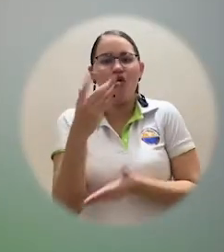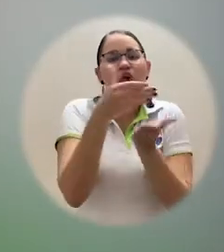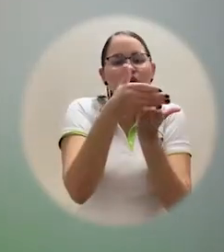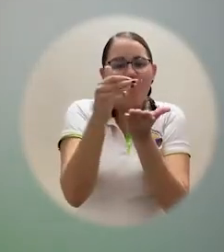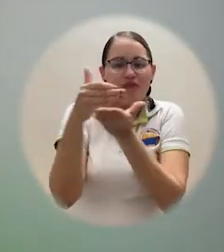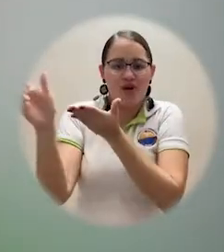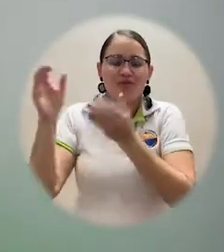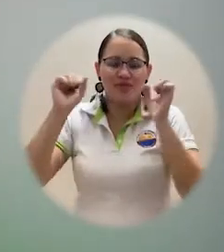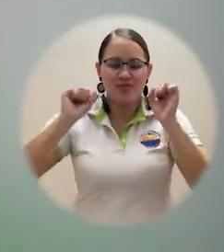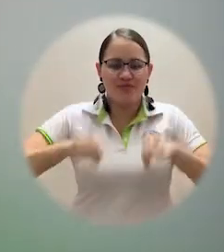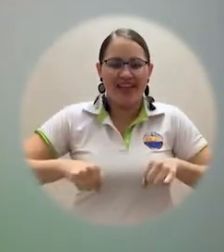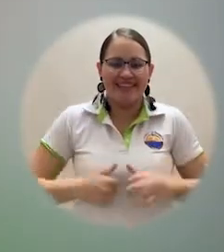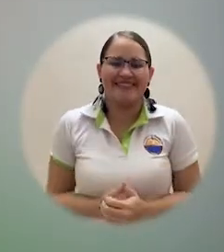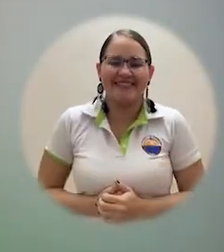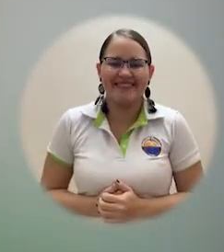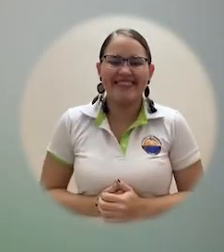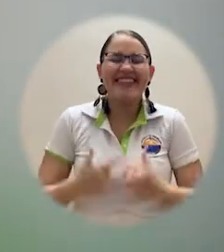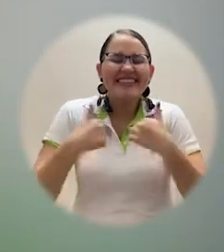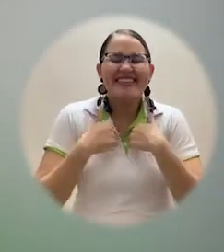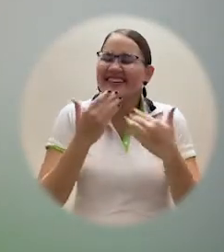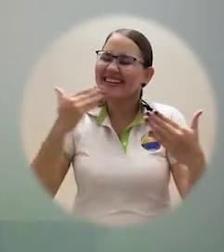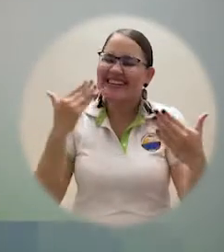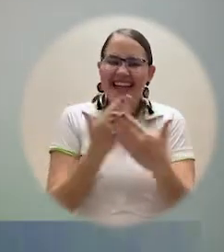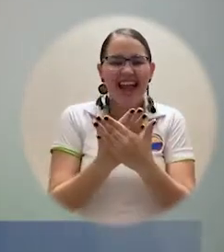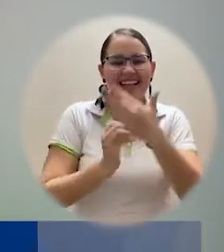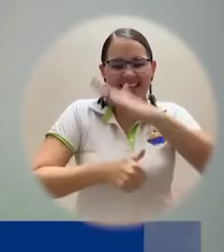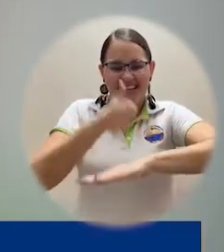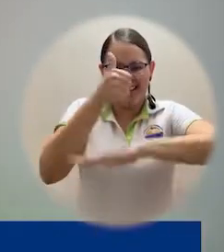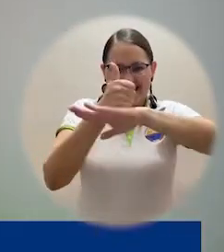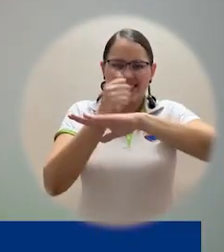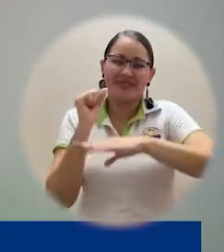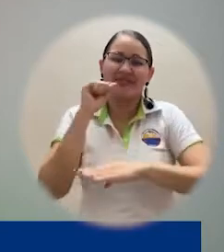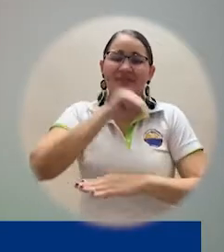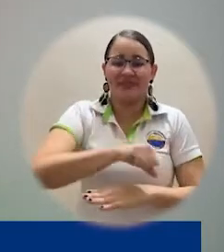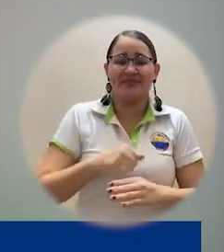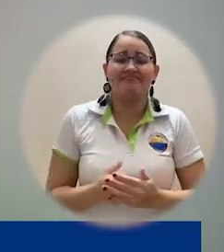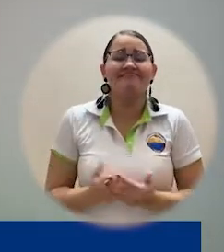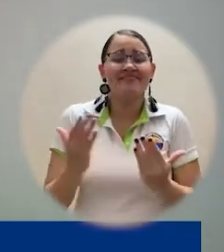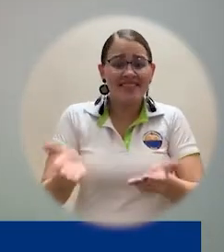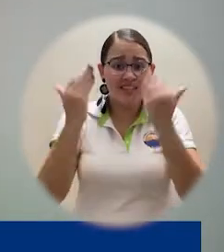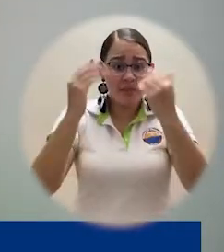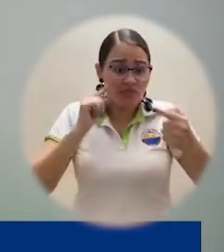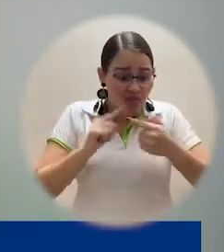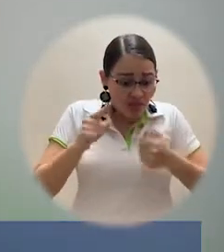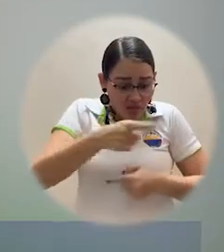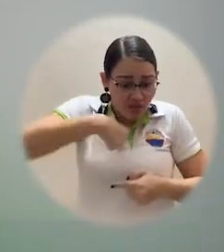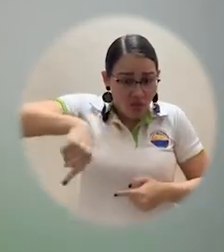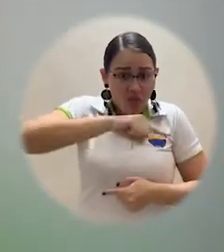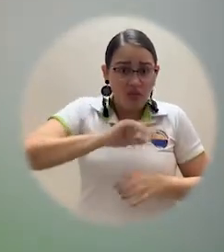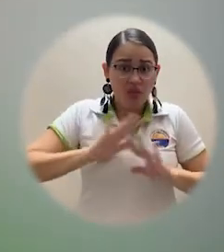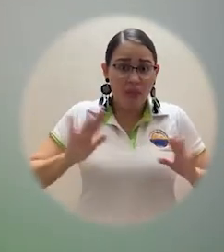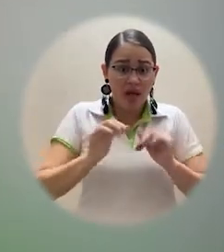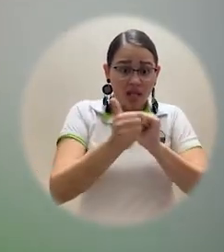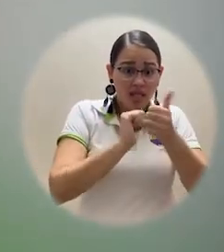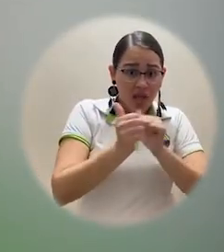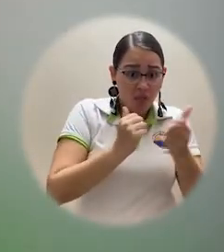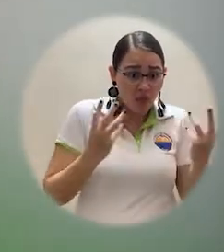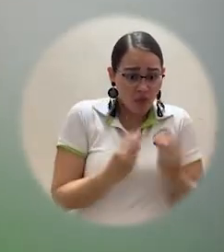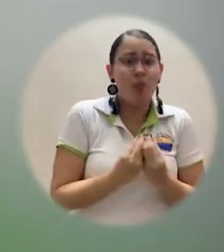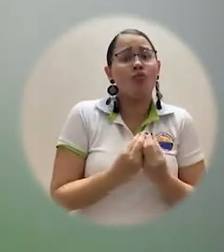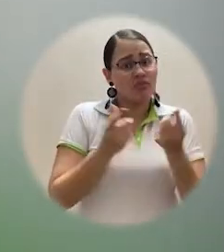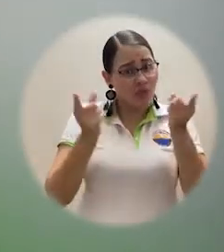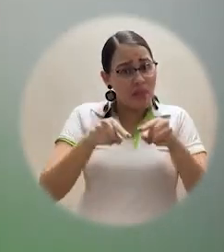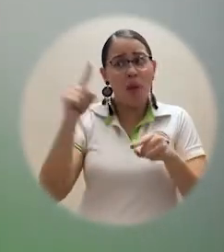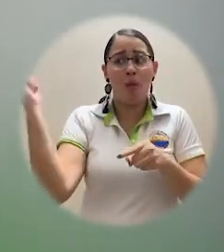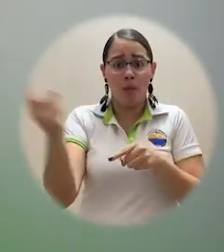tengo un mensaje de agradecimiento para el rector Pablo Vélez Salazar, por otro organo de los bonos solidarios no solamente para nosotros los deportistas, sino para los demás estudiantes de la Universidad del Magdalena que nos